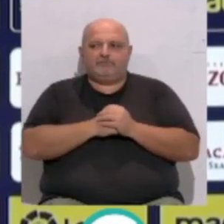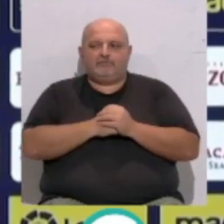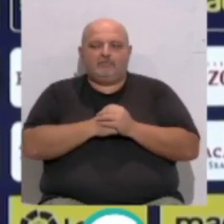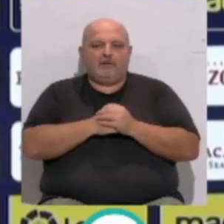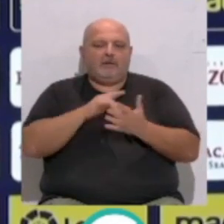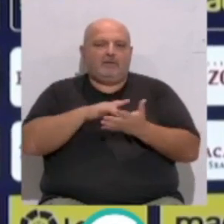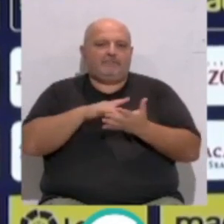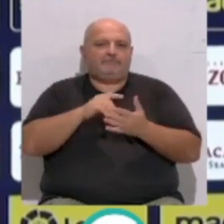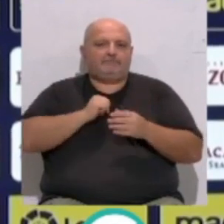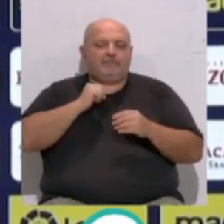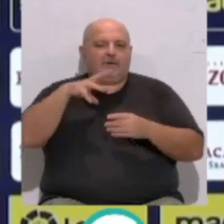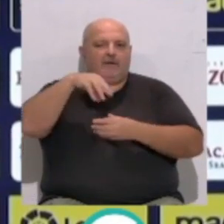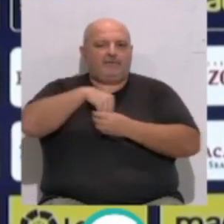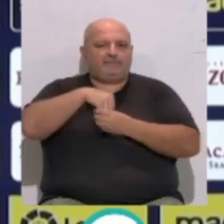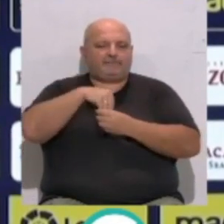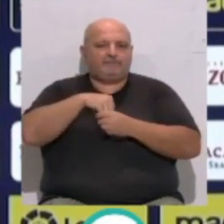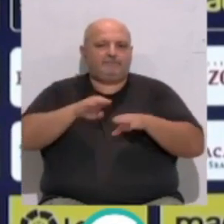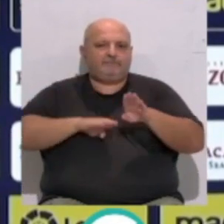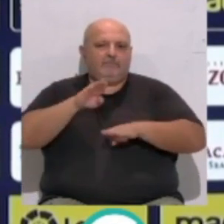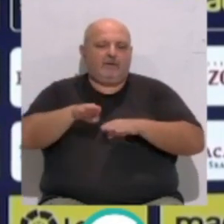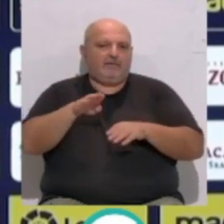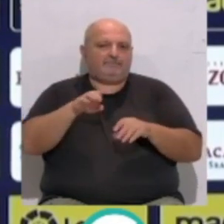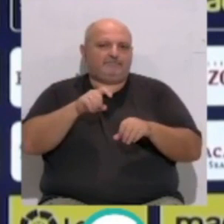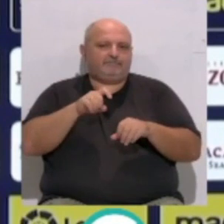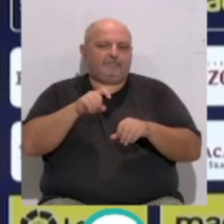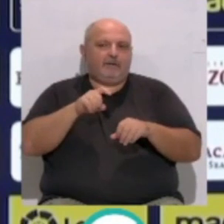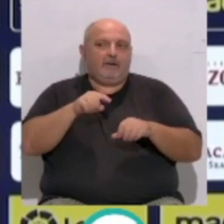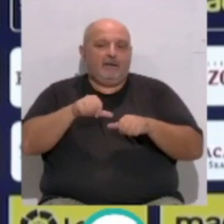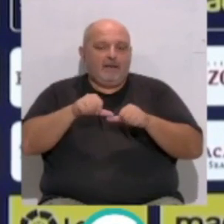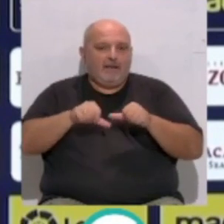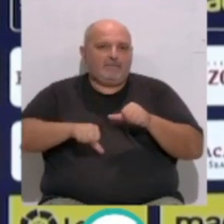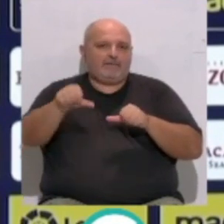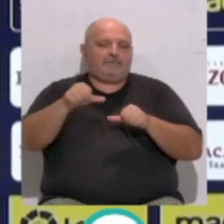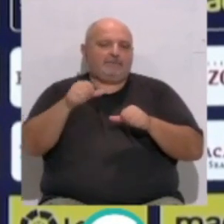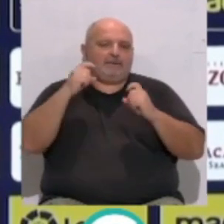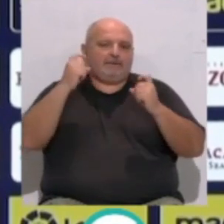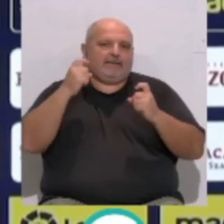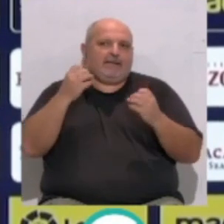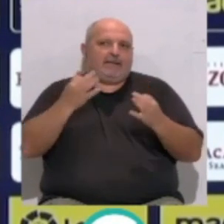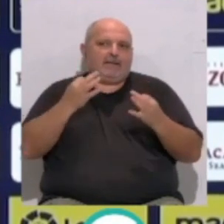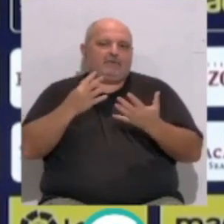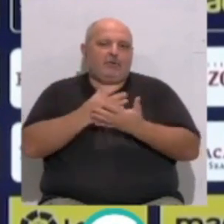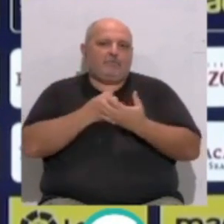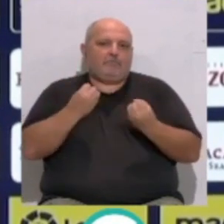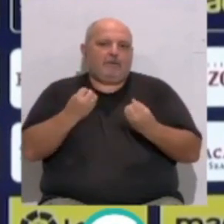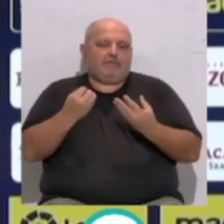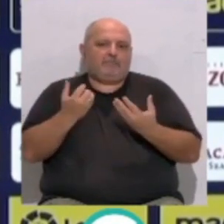Bueno, que lo hablamos de manera interna y que tenemos que dar un paso adelante también ese aspecto. Y a partir de ahí, pues intentar que todo lo que hagamos bien